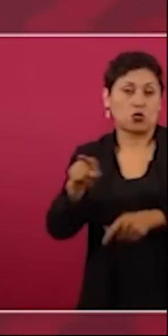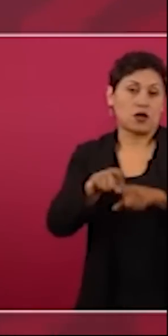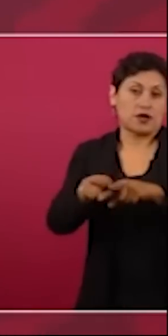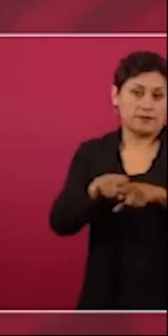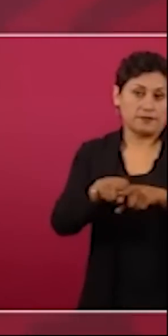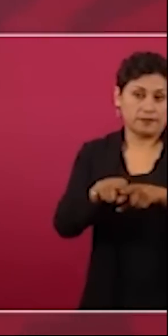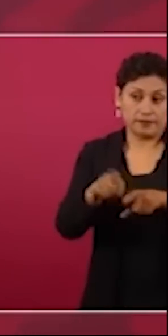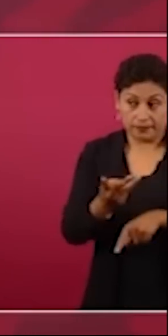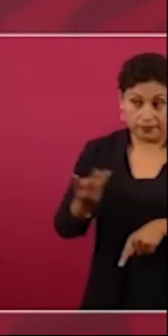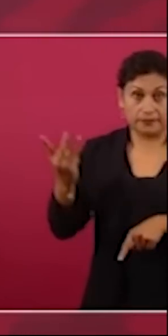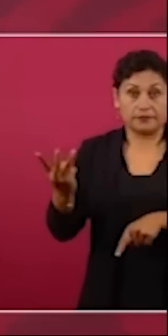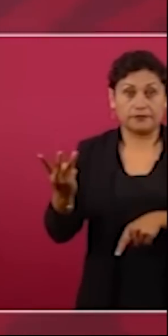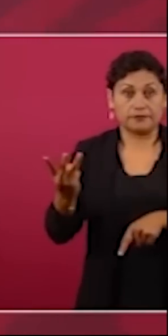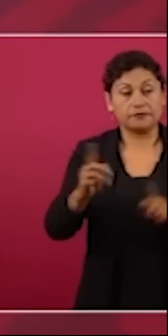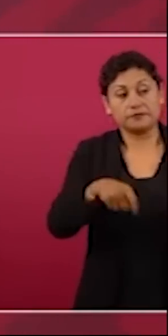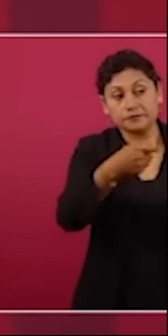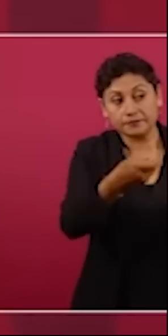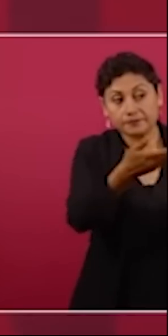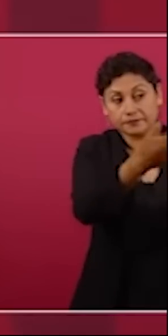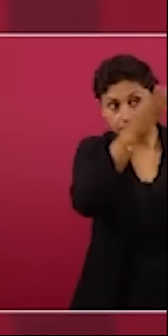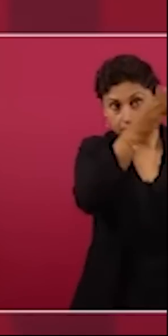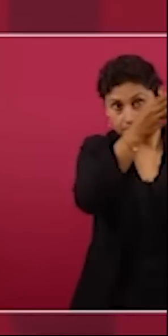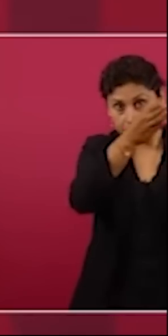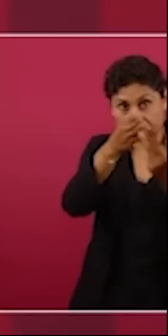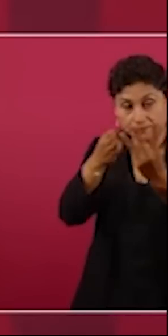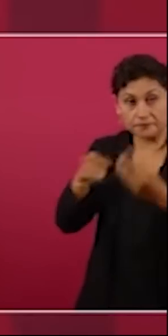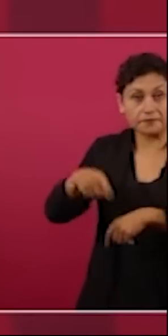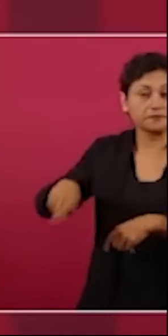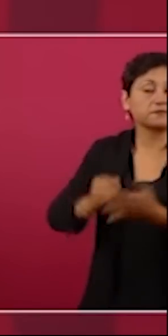de entregar los bienes de decir a quién le iba a tocar